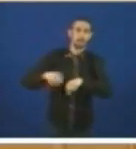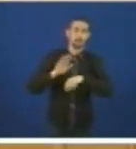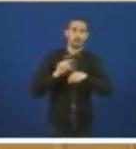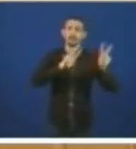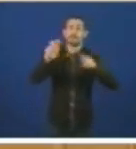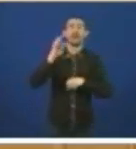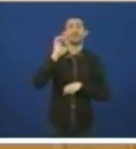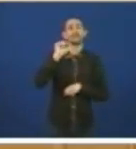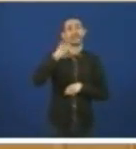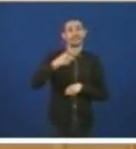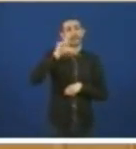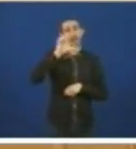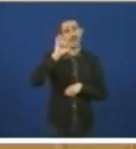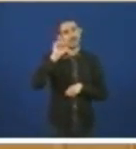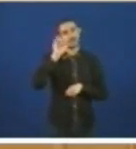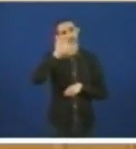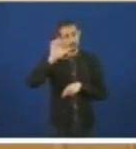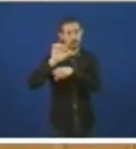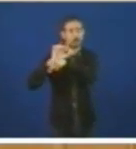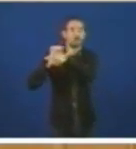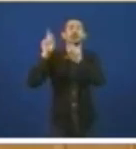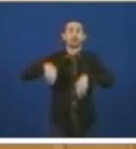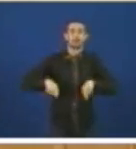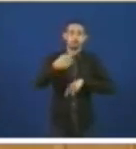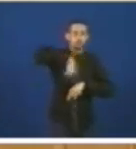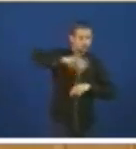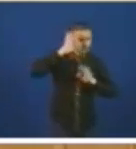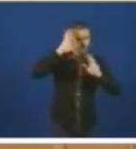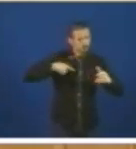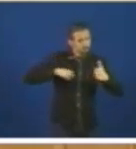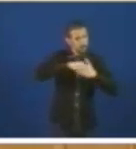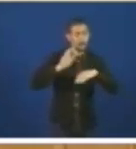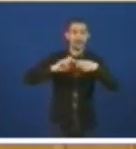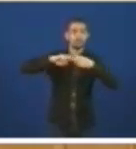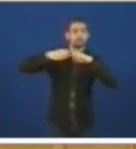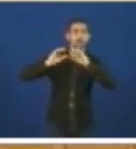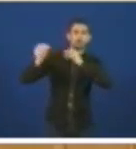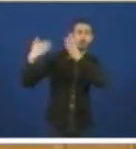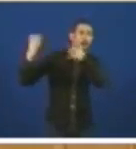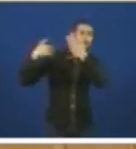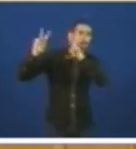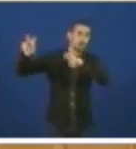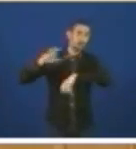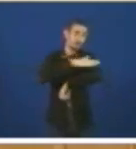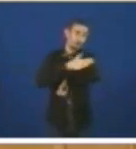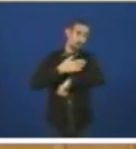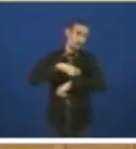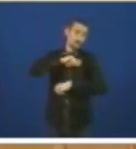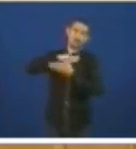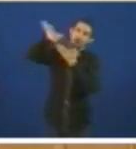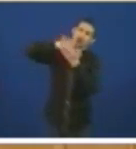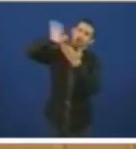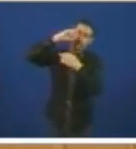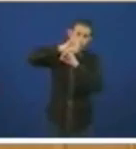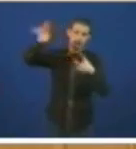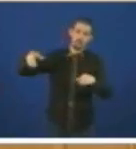estamos fazendo todo o que está en nosa man para deixar claro en Bruselas para que o noso goberno o goberno de España deixe claro en Bruselas que